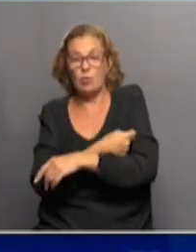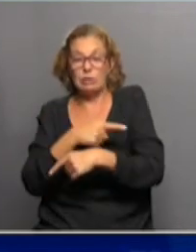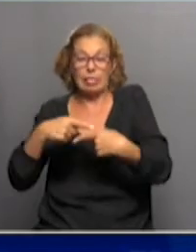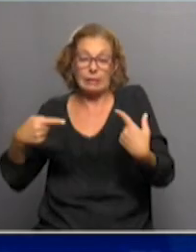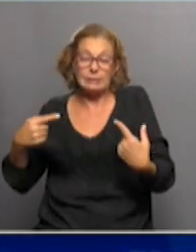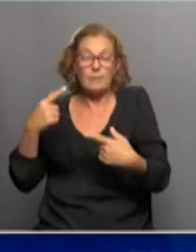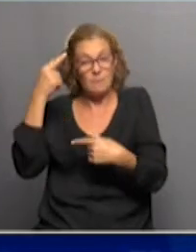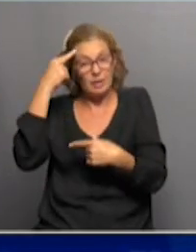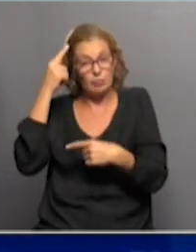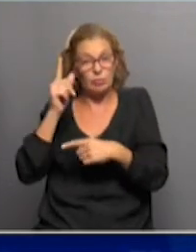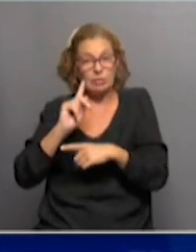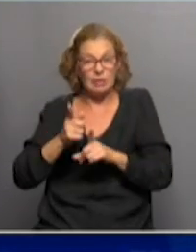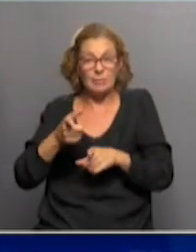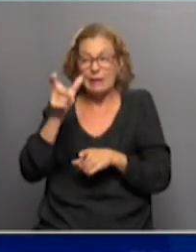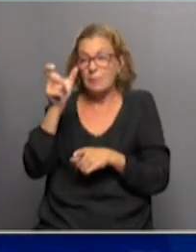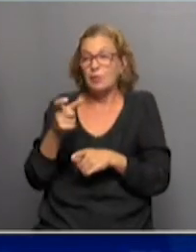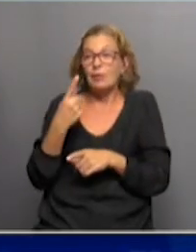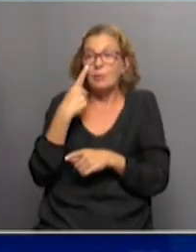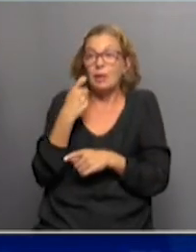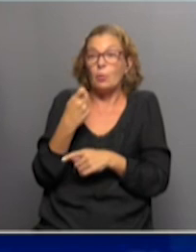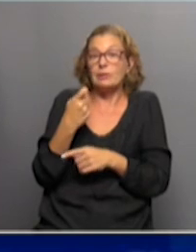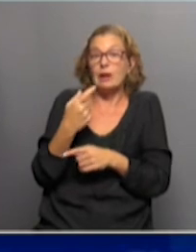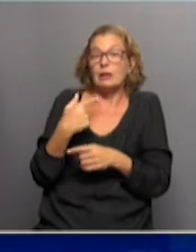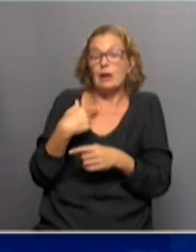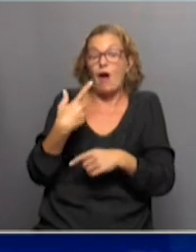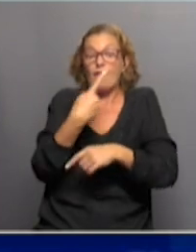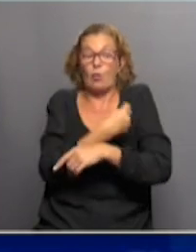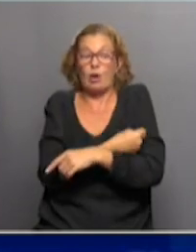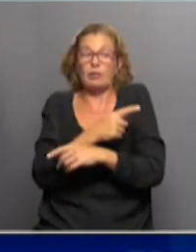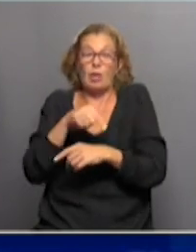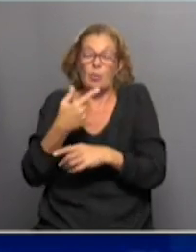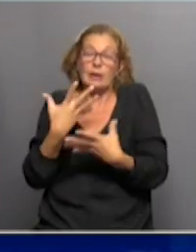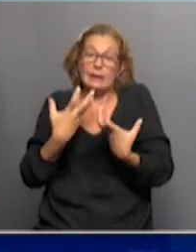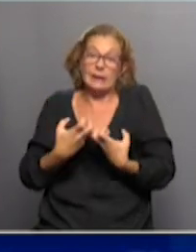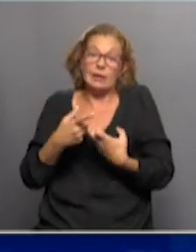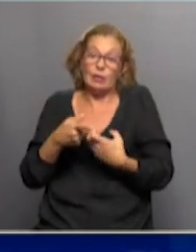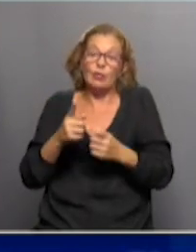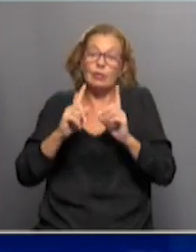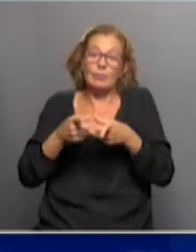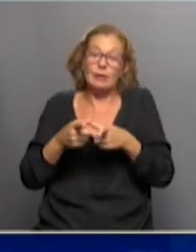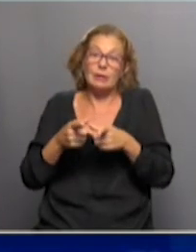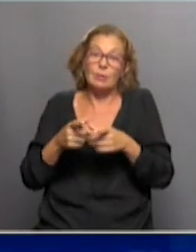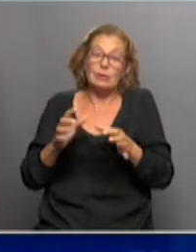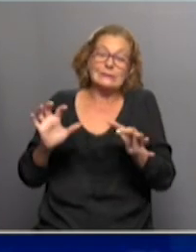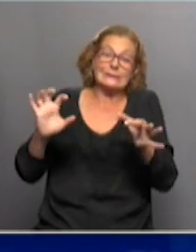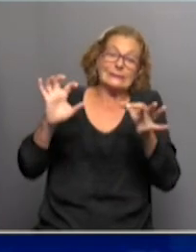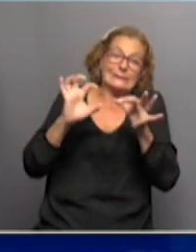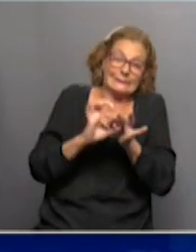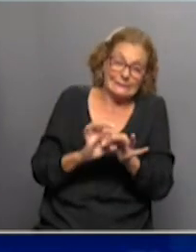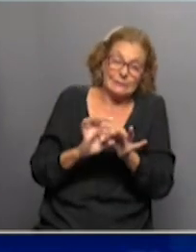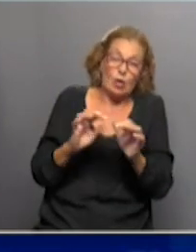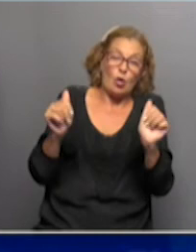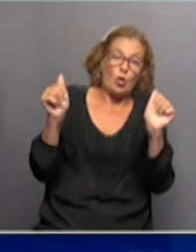etcétera, creo que también la gente se va a animar más a vacunarse, y bueno, eso también tiene que estar atado a tener